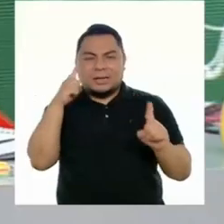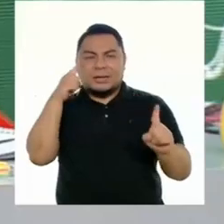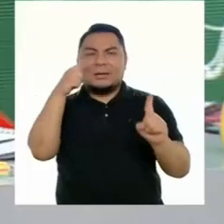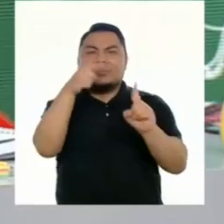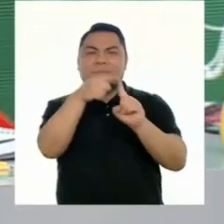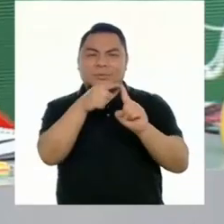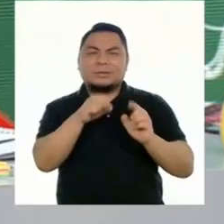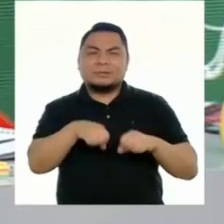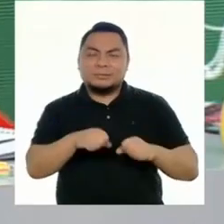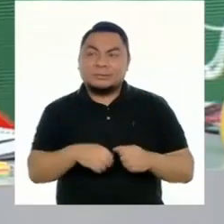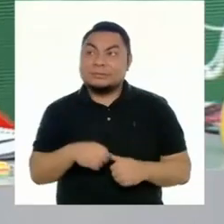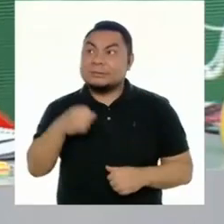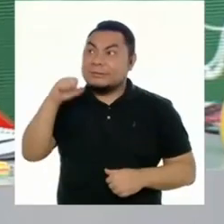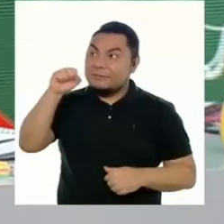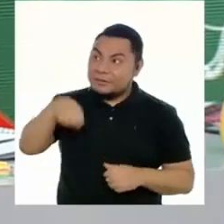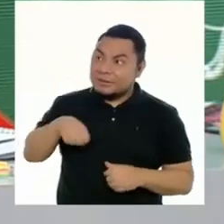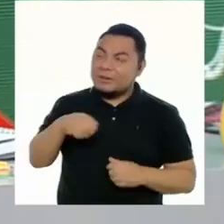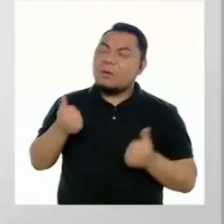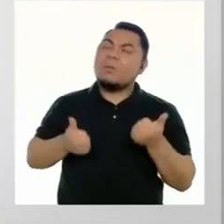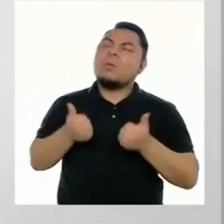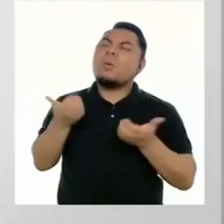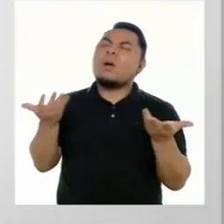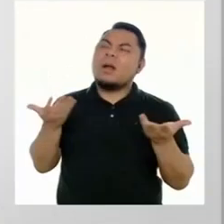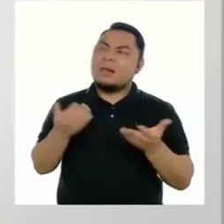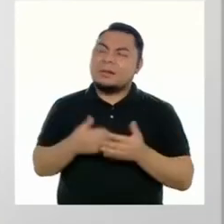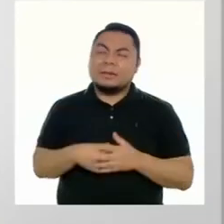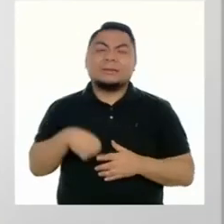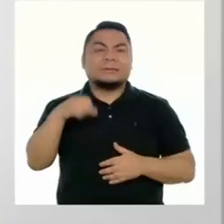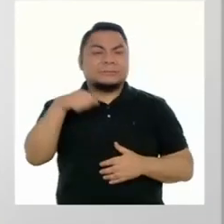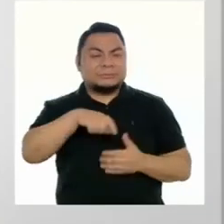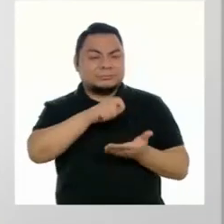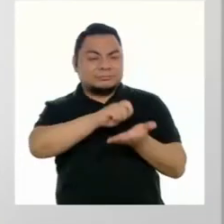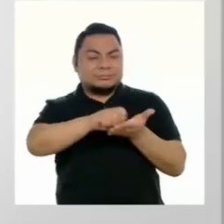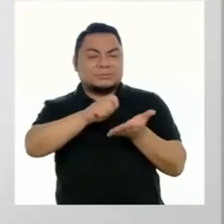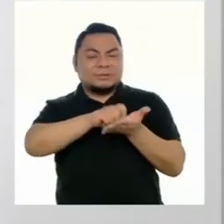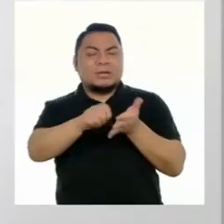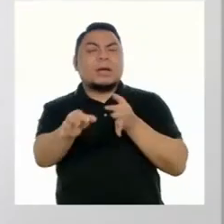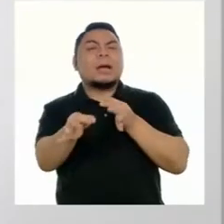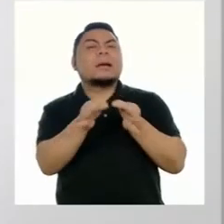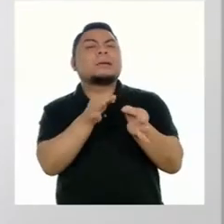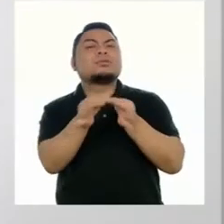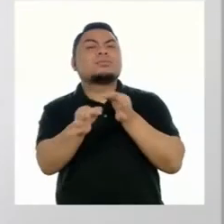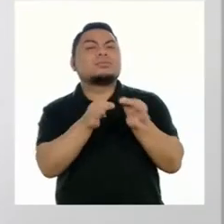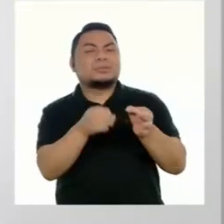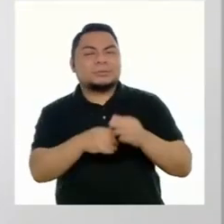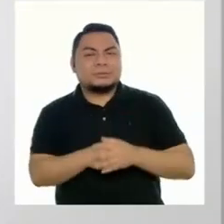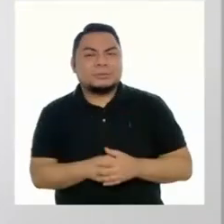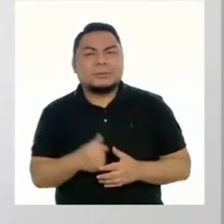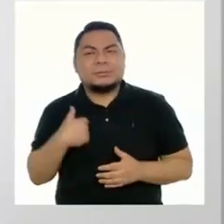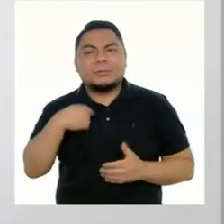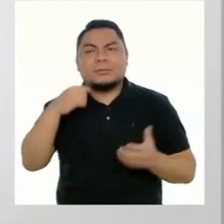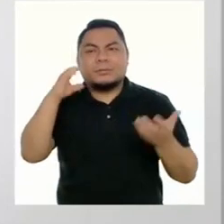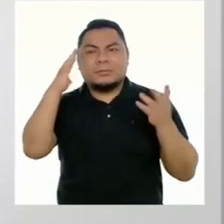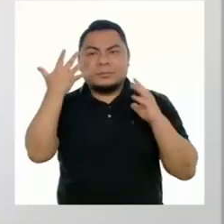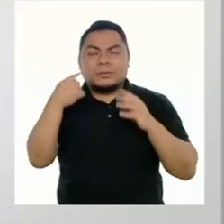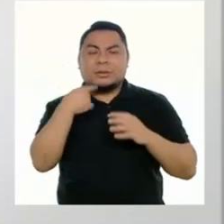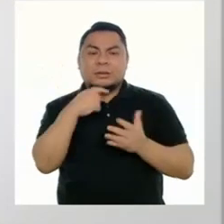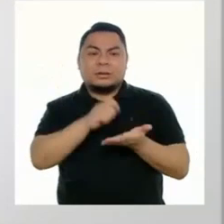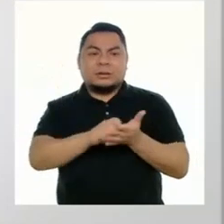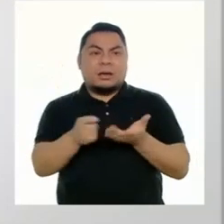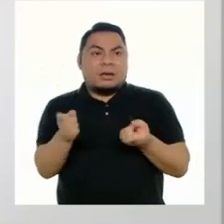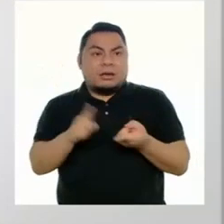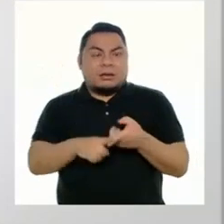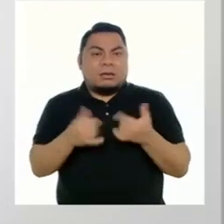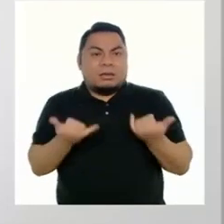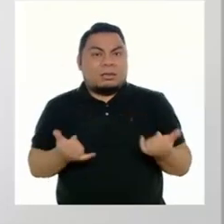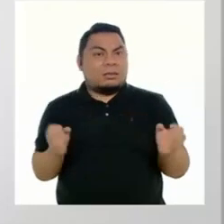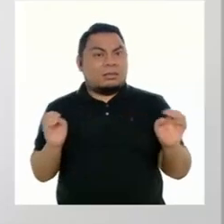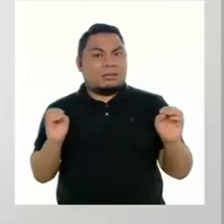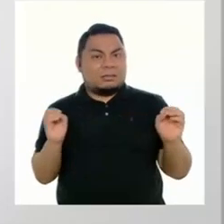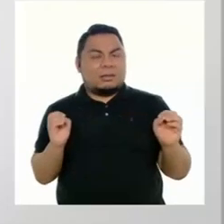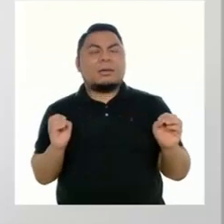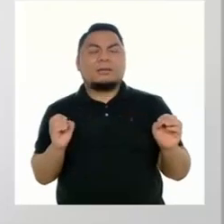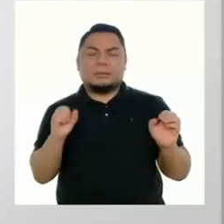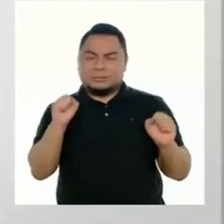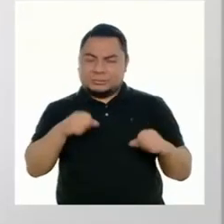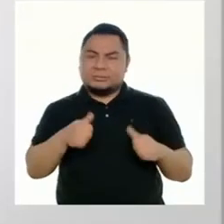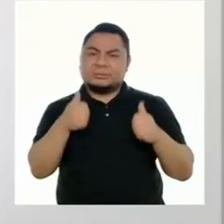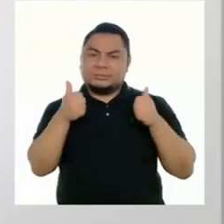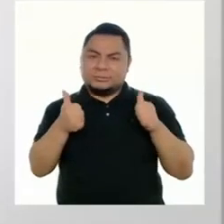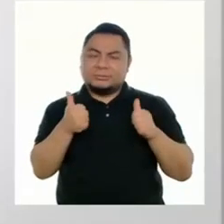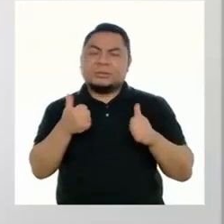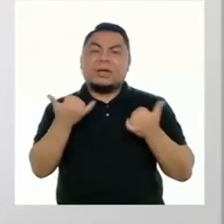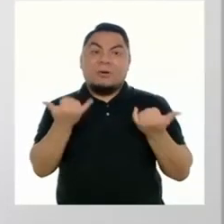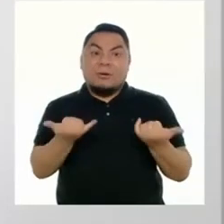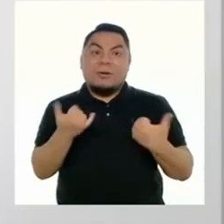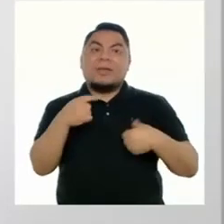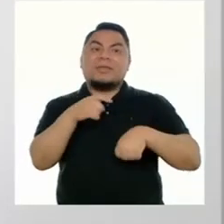propósito. ¿En serio? ¿Cuál? Un texto argumentativo. Me parece que no hemos hecho ninguno hasta ahora, así que sería